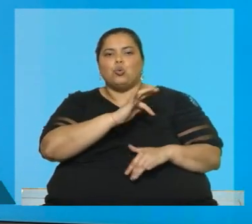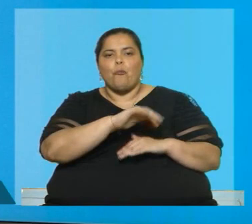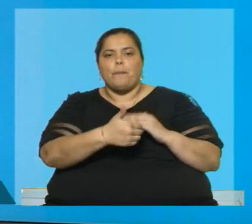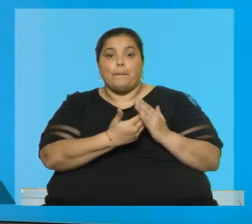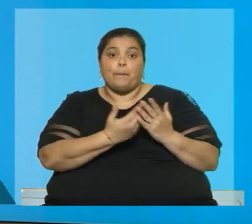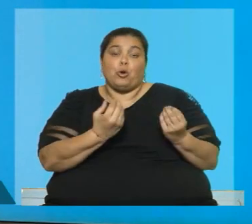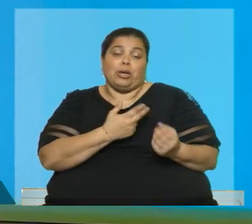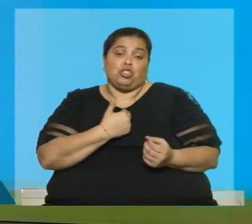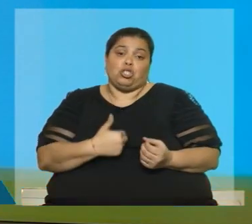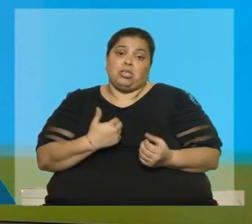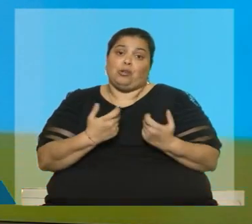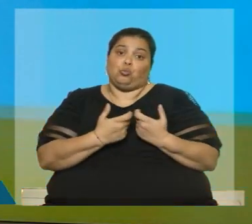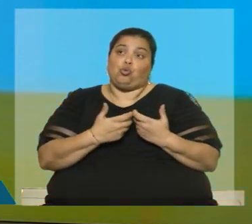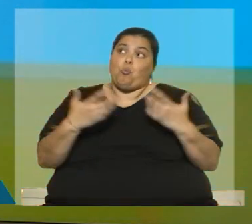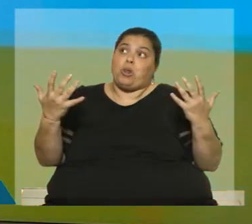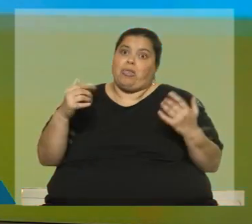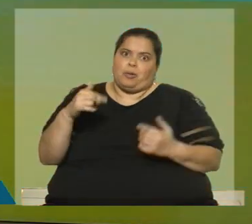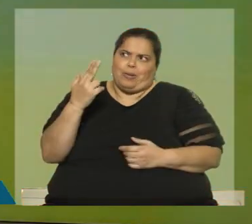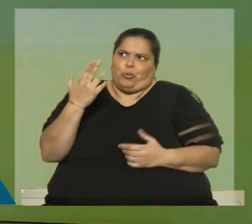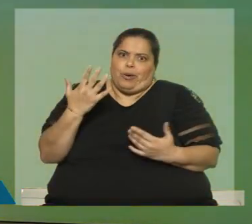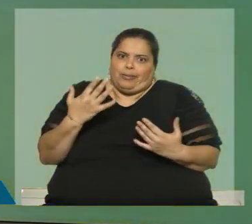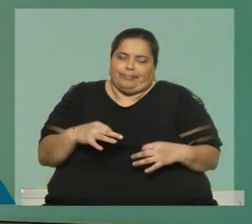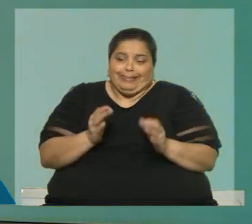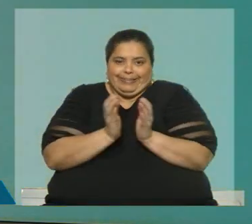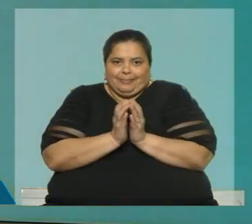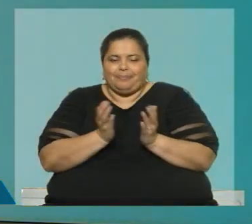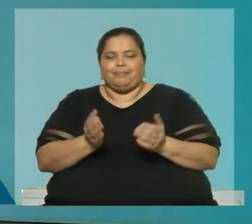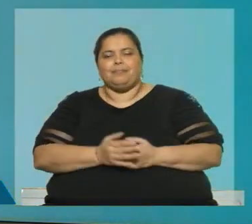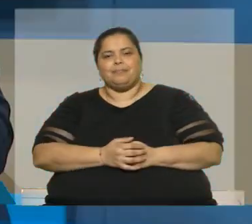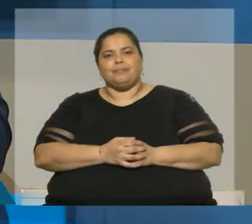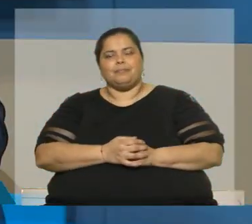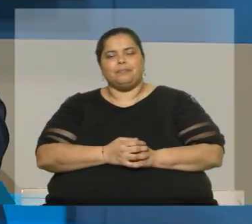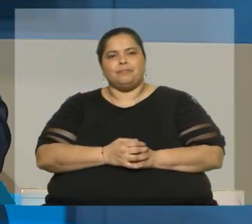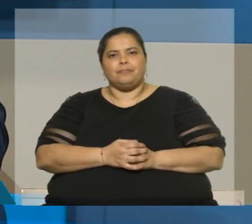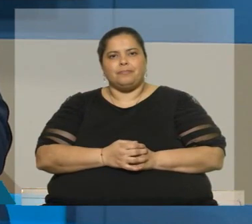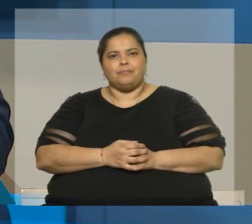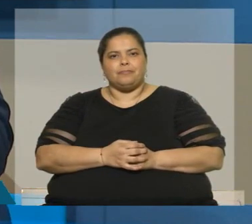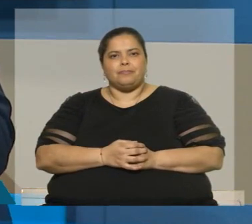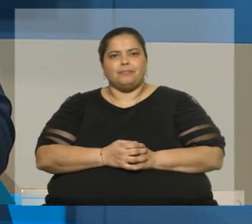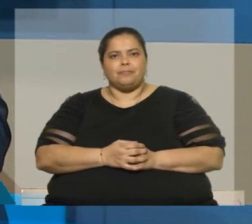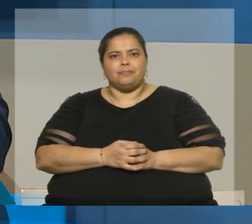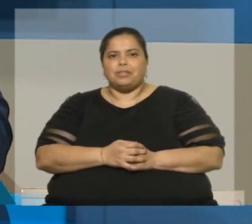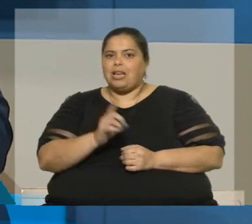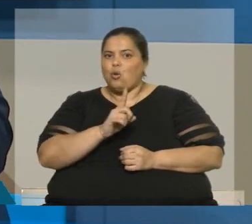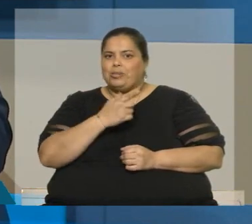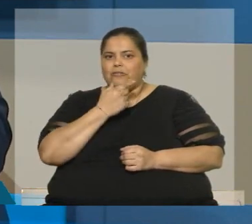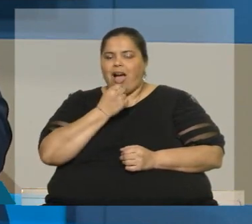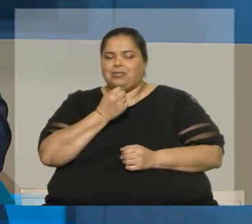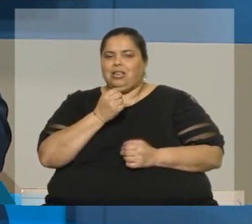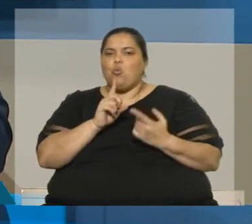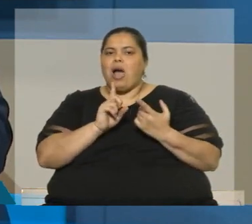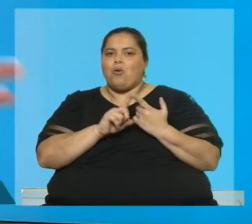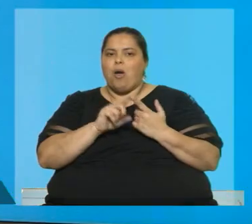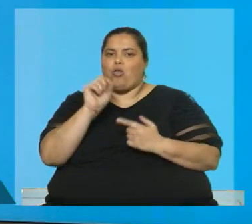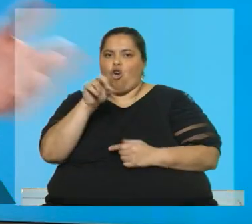para todos es grande, pero para Uruguay en particular. Déjeme hacerle ver a usted... llegar a un TLC con China. ¿Eh? No es fácil, Y bueno, pero